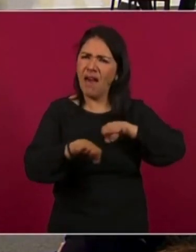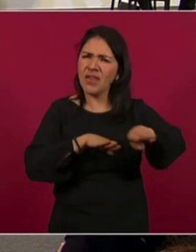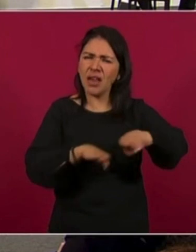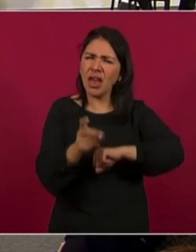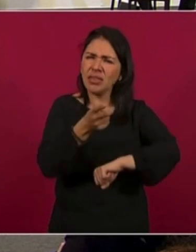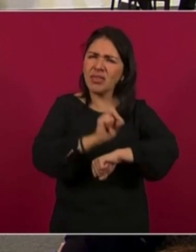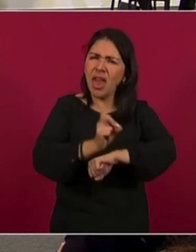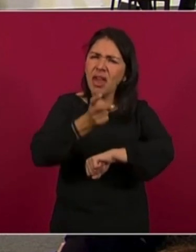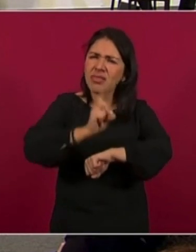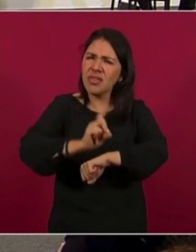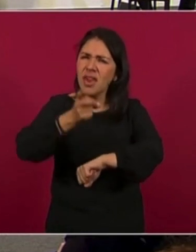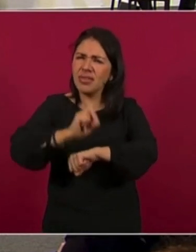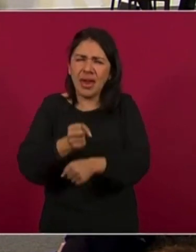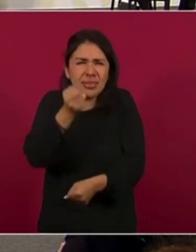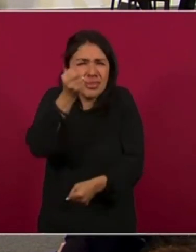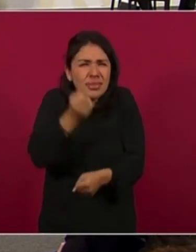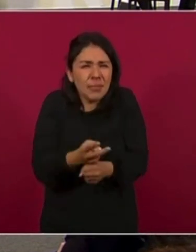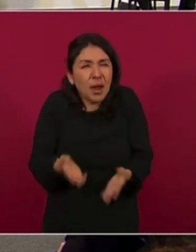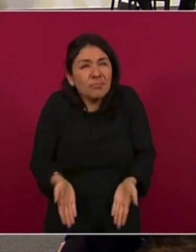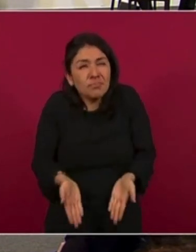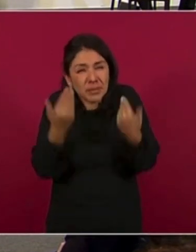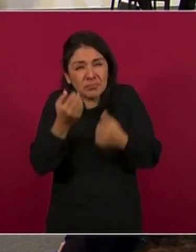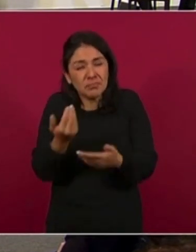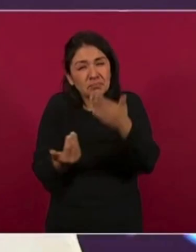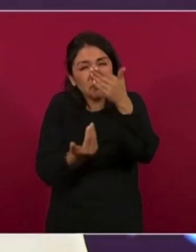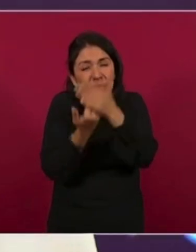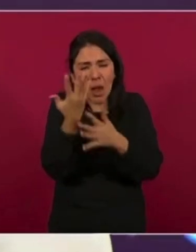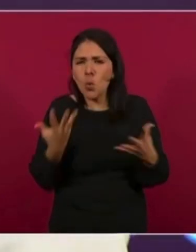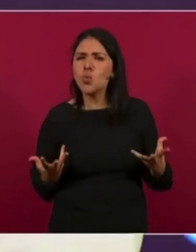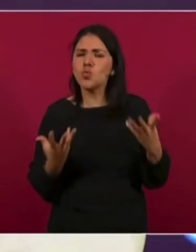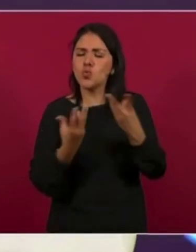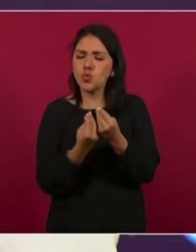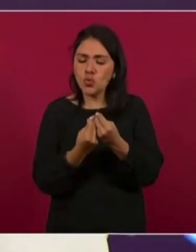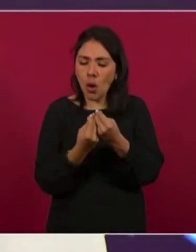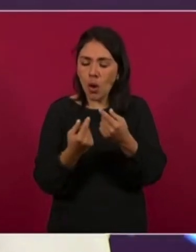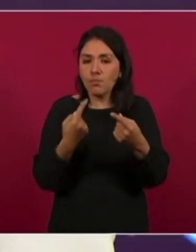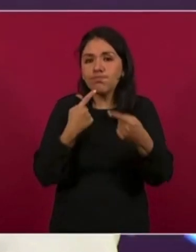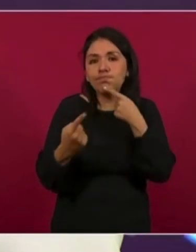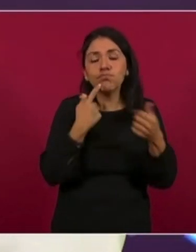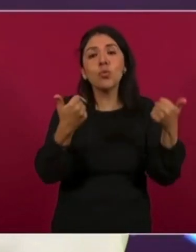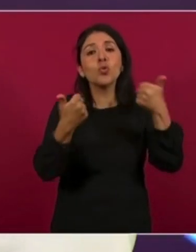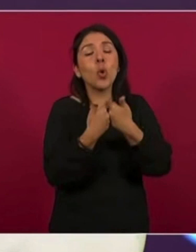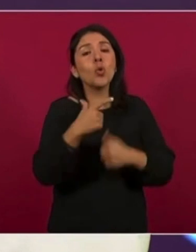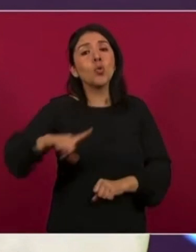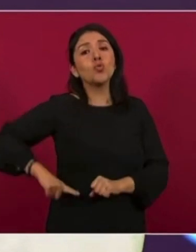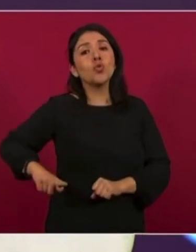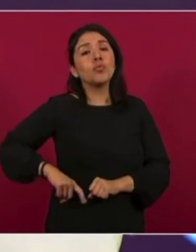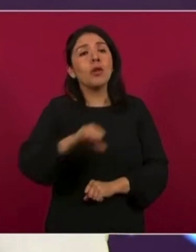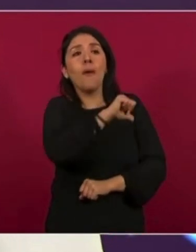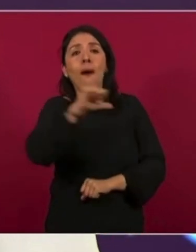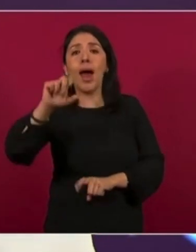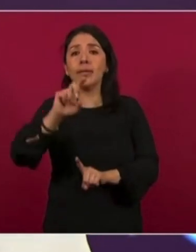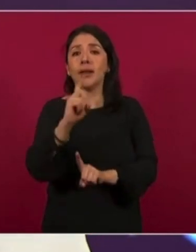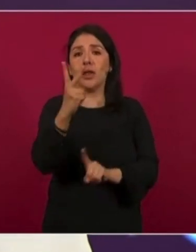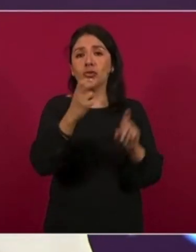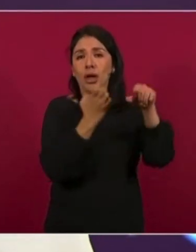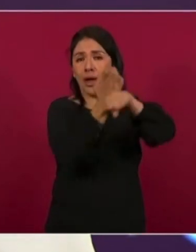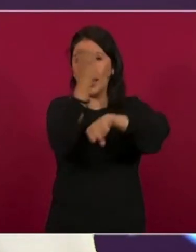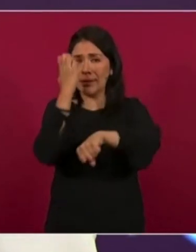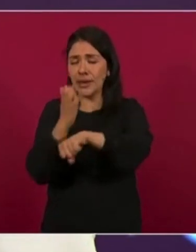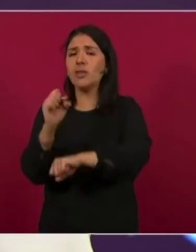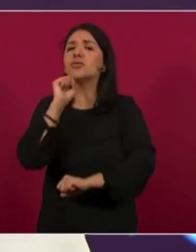días, desde muy temprano, de manera conjunta, con los gobiernos de las entidades federativas y